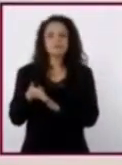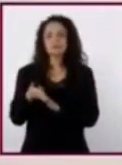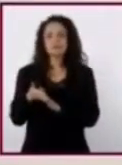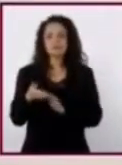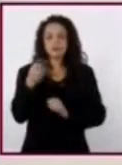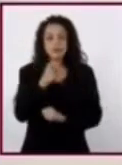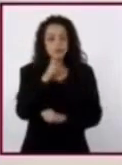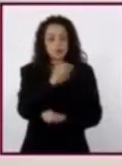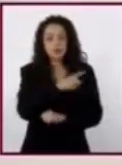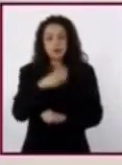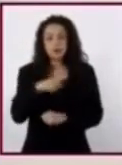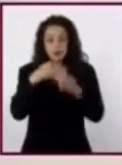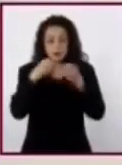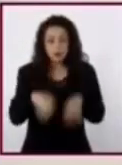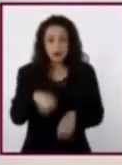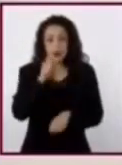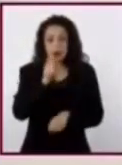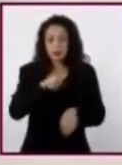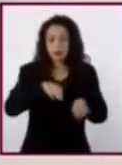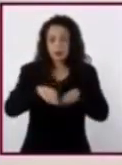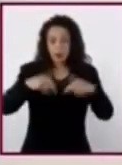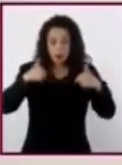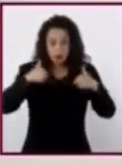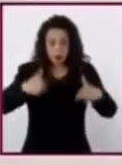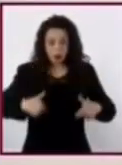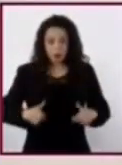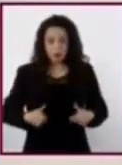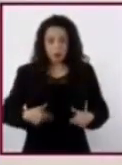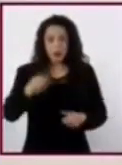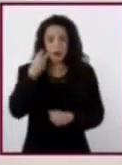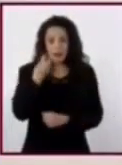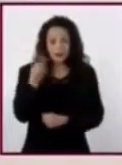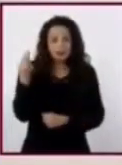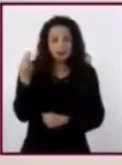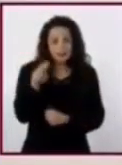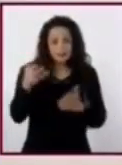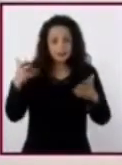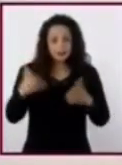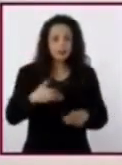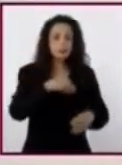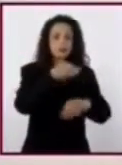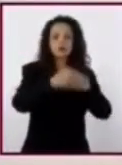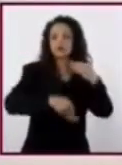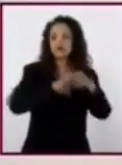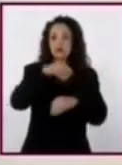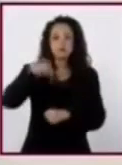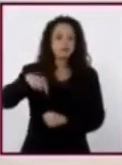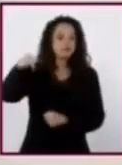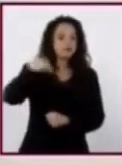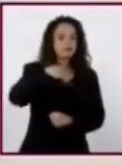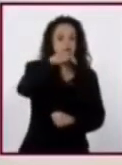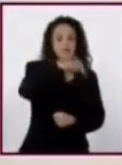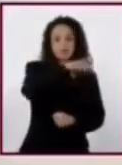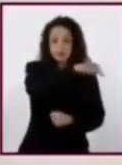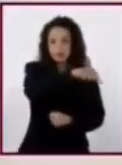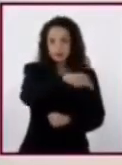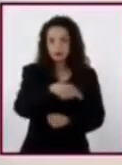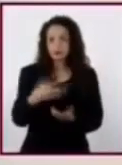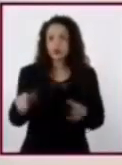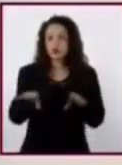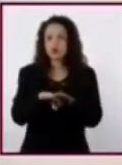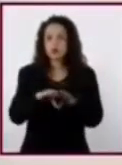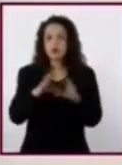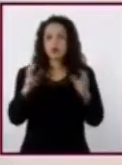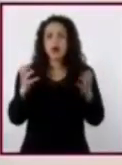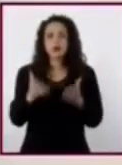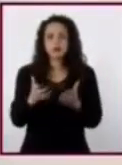nada del trabajo humano, la invención tiene que realizarse en todas partes. Elaborar un hecho es